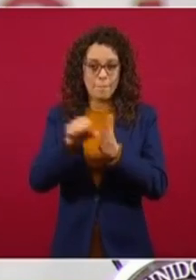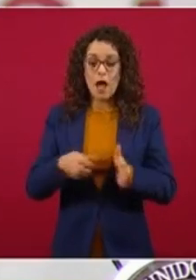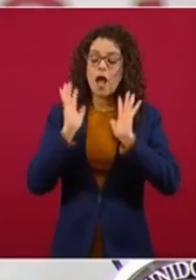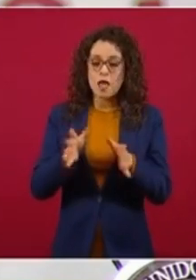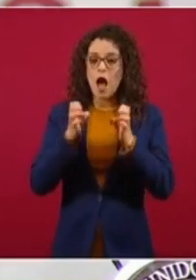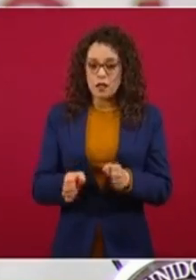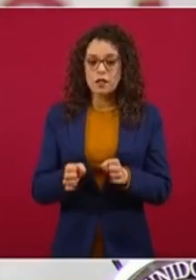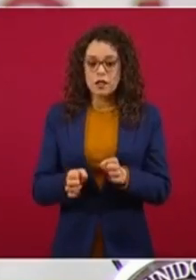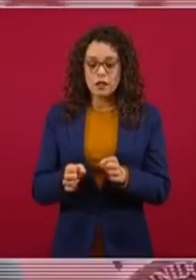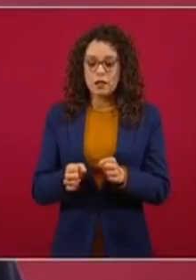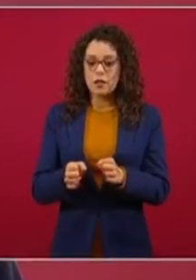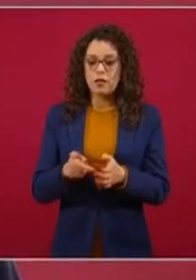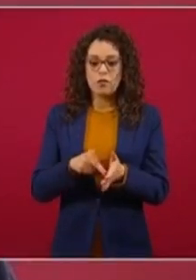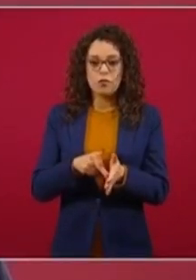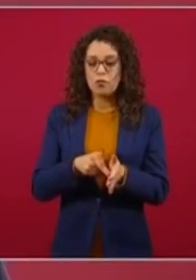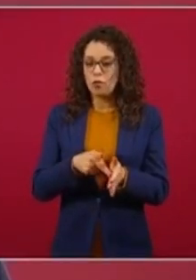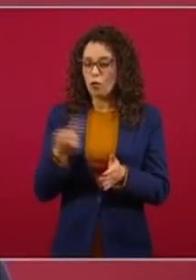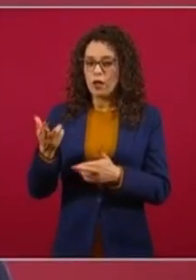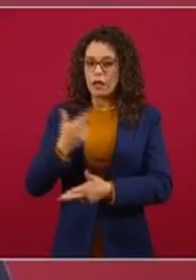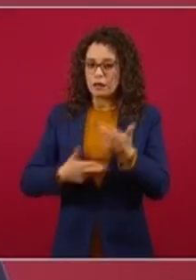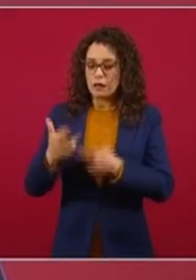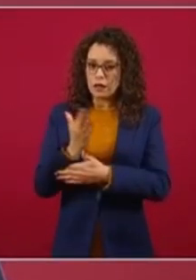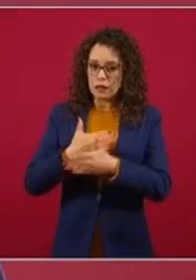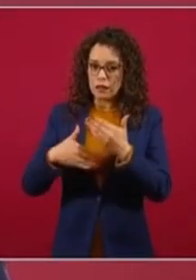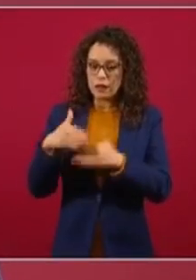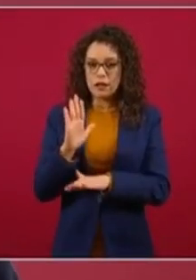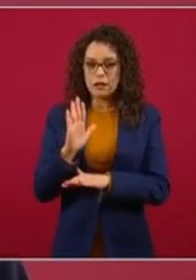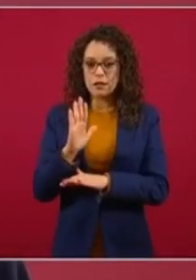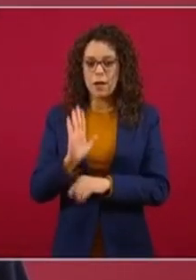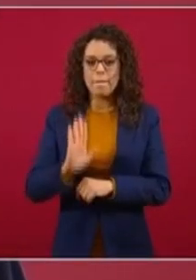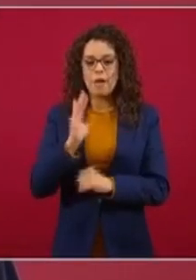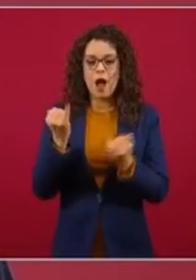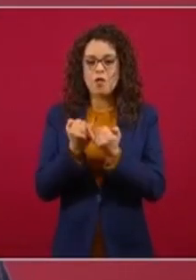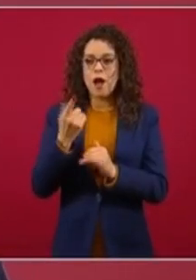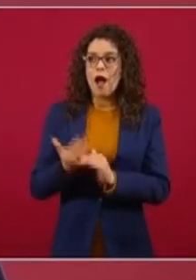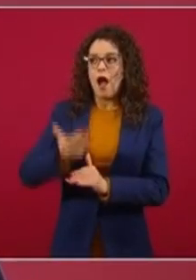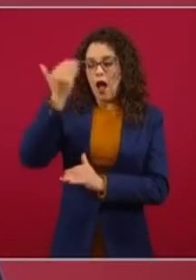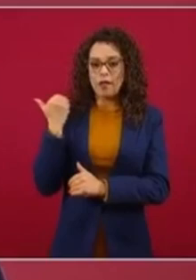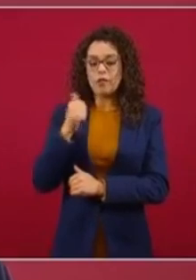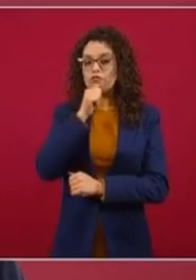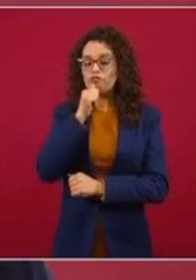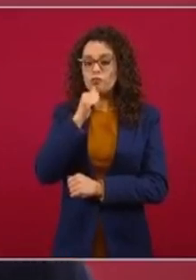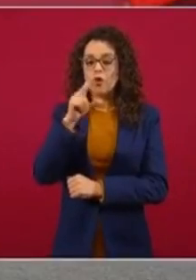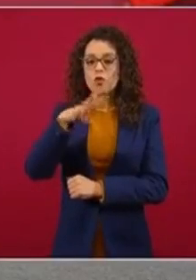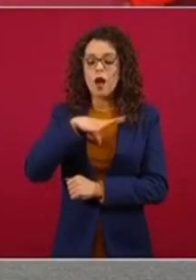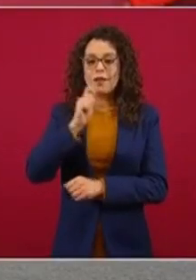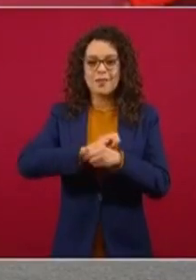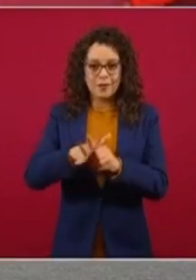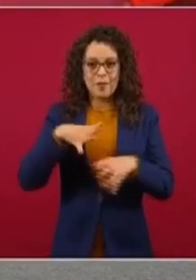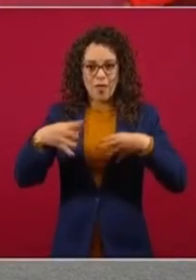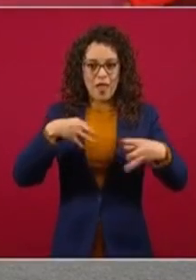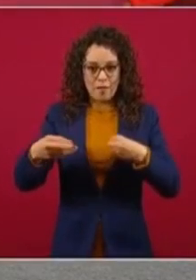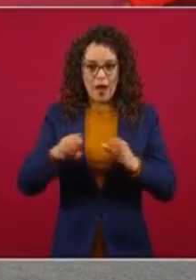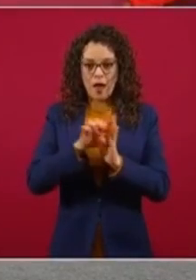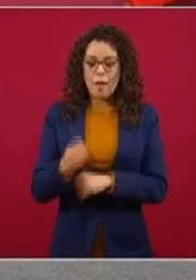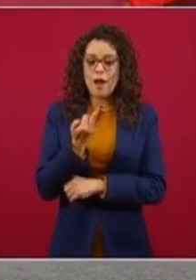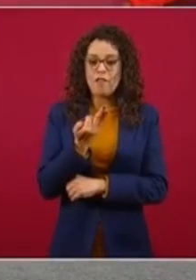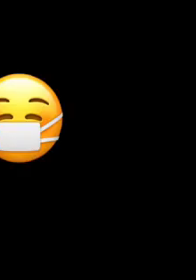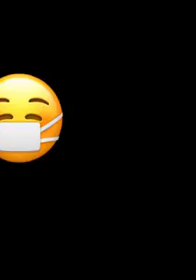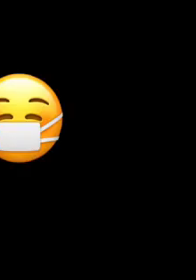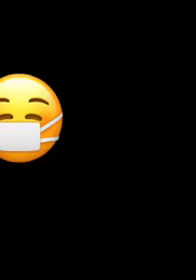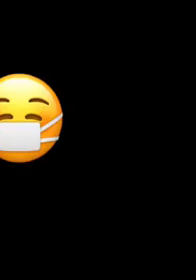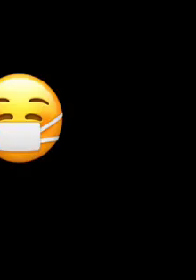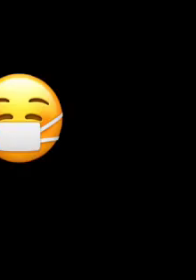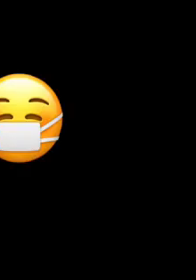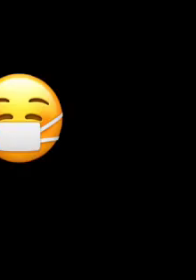casi igual como estábamos antes de la pandemia. Como estábamos en febrero de este año.